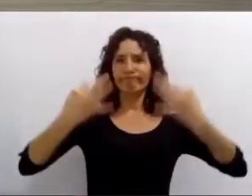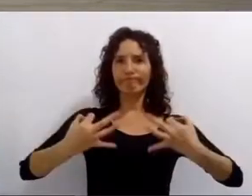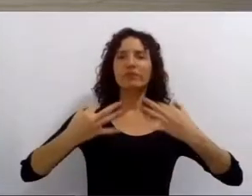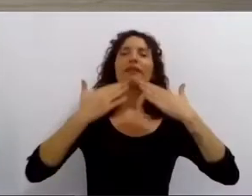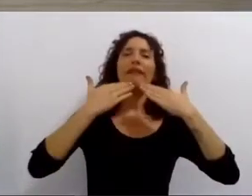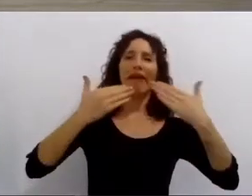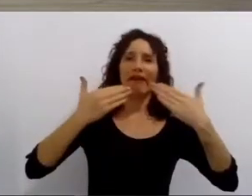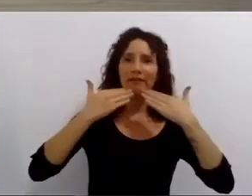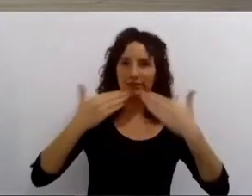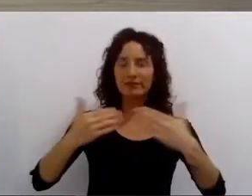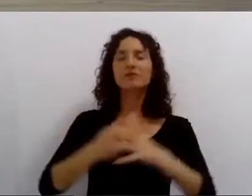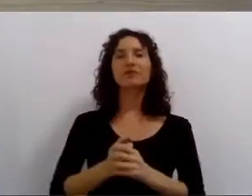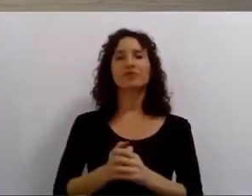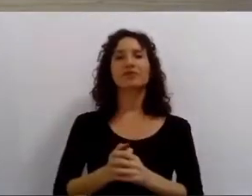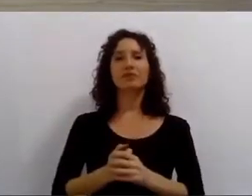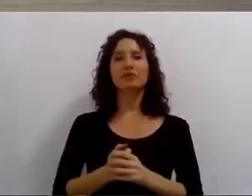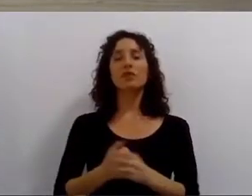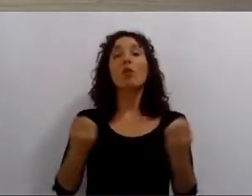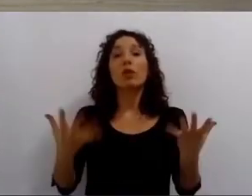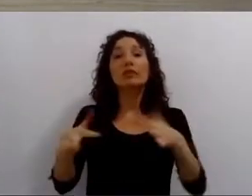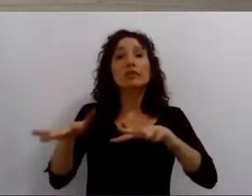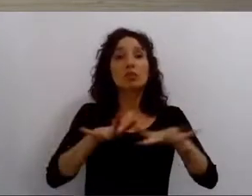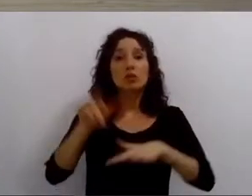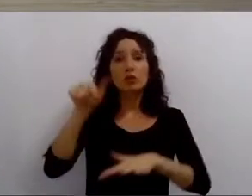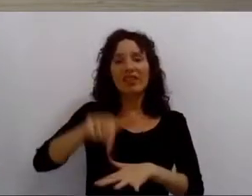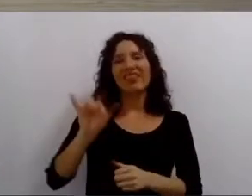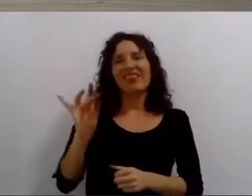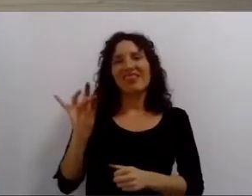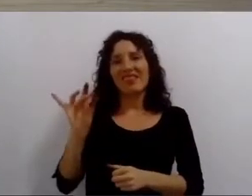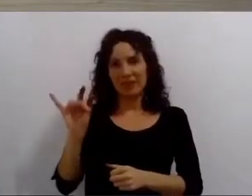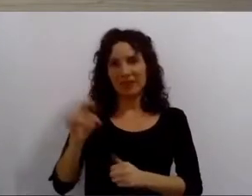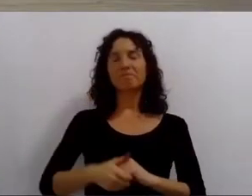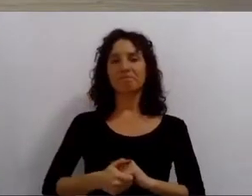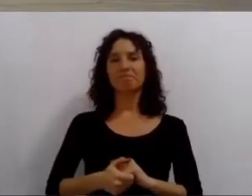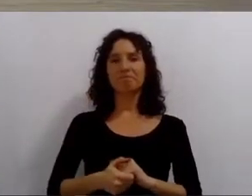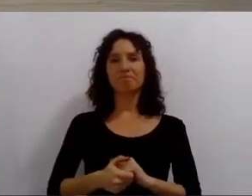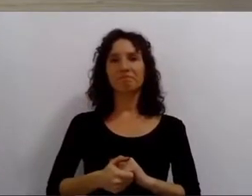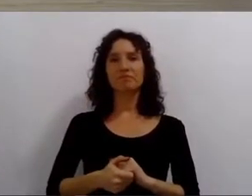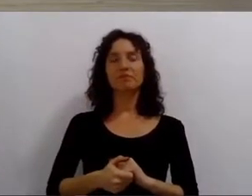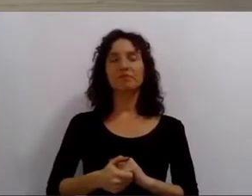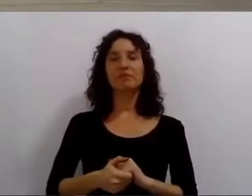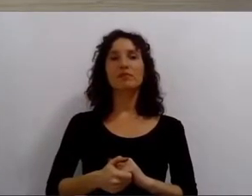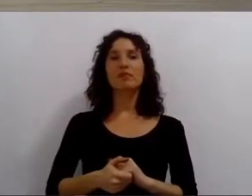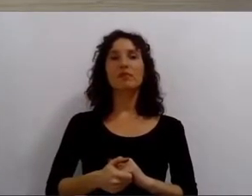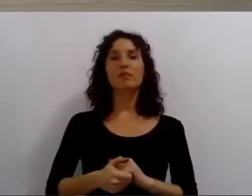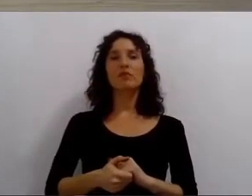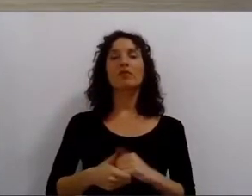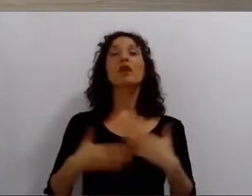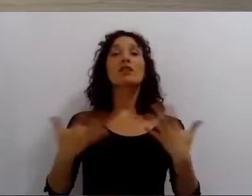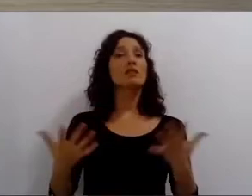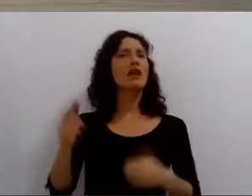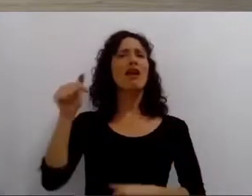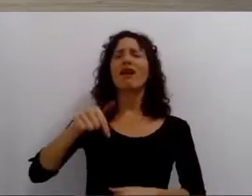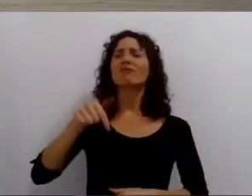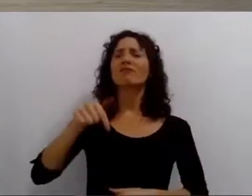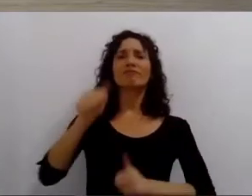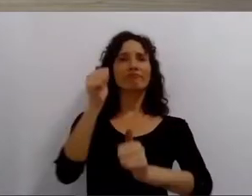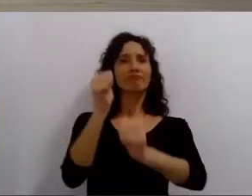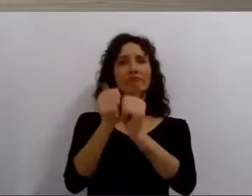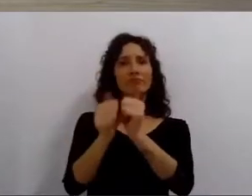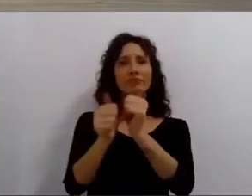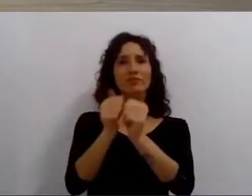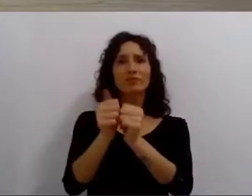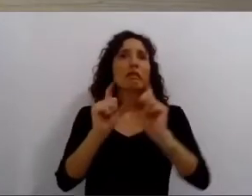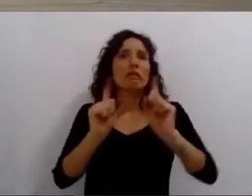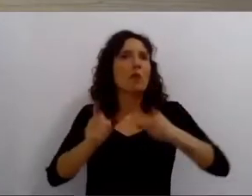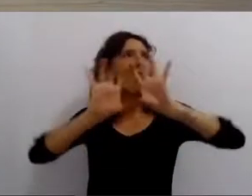una situación inédita. Hasta aquí, lo actuaron con referencia a la peor pandemia que esta ciudad y el